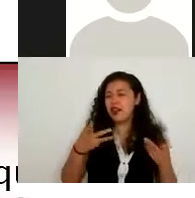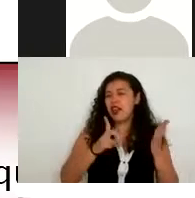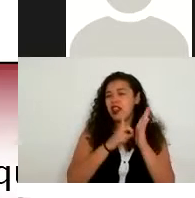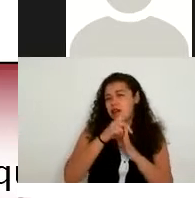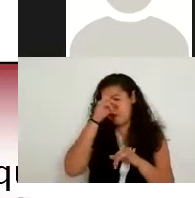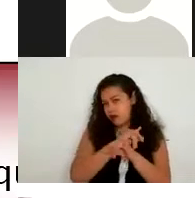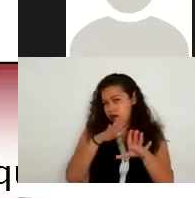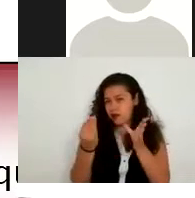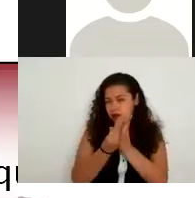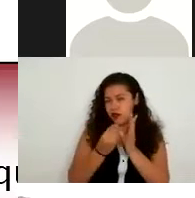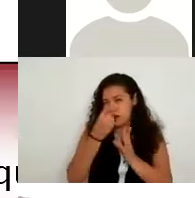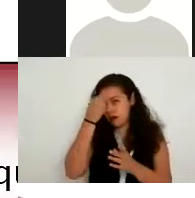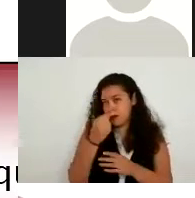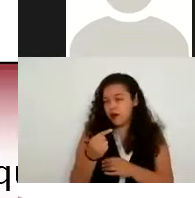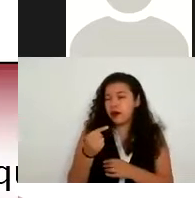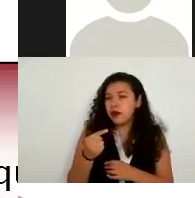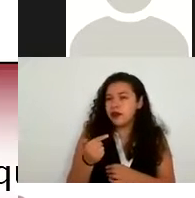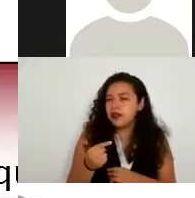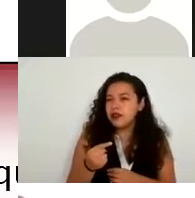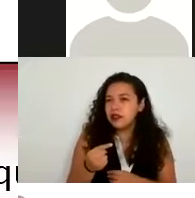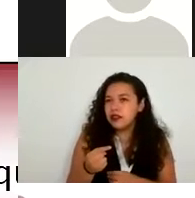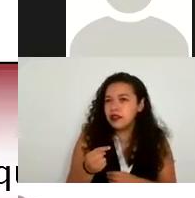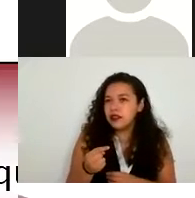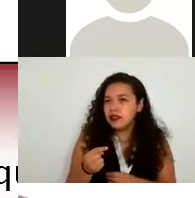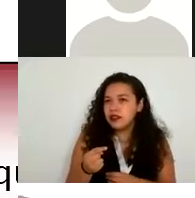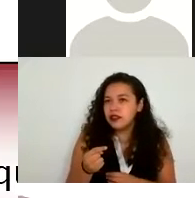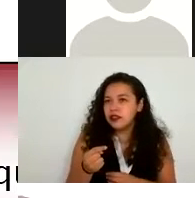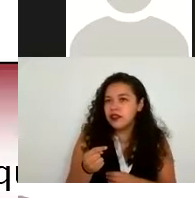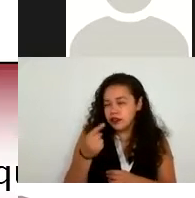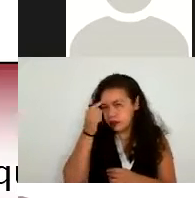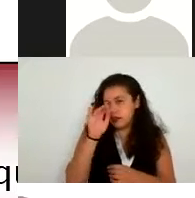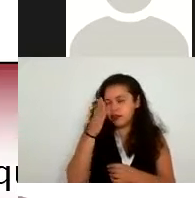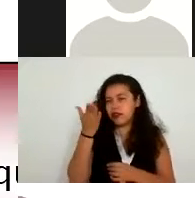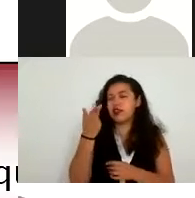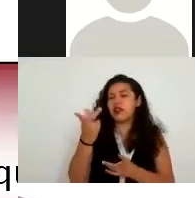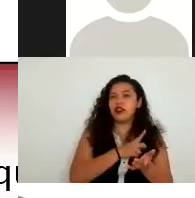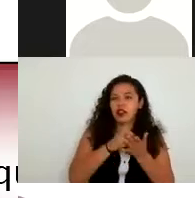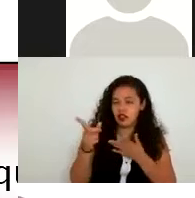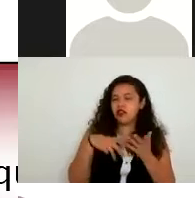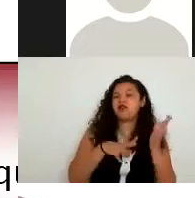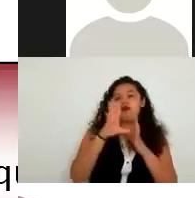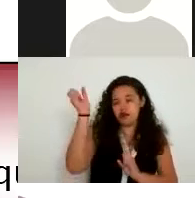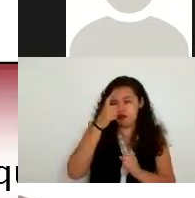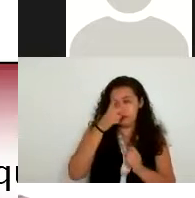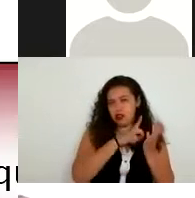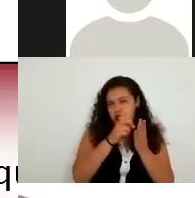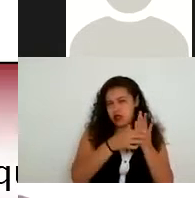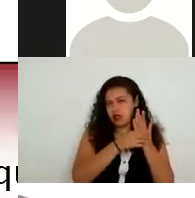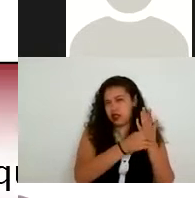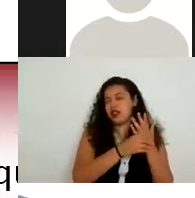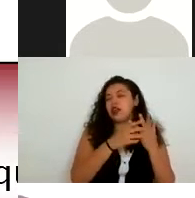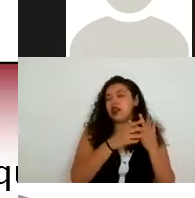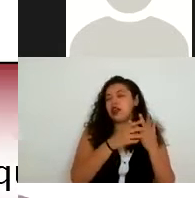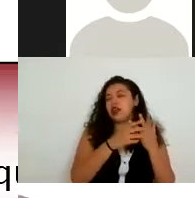dar trámite de estas solicitudes ¿por qué? porque estas solicitudes es un derecho es un derecho constitucional entonces el que nosotros no